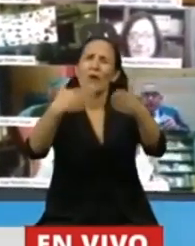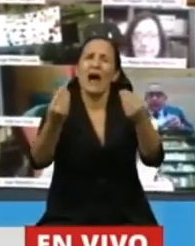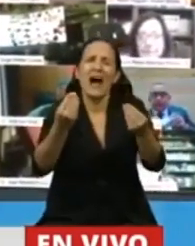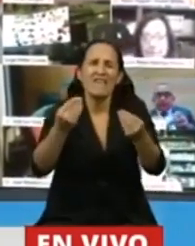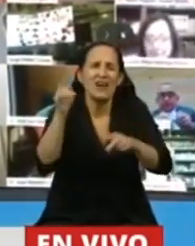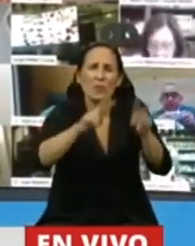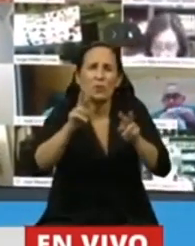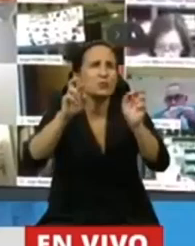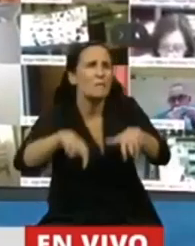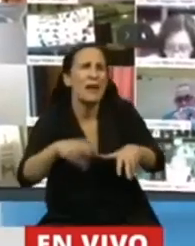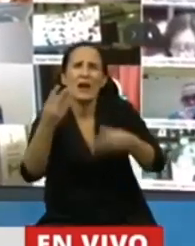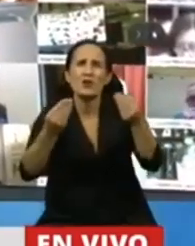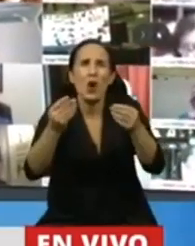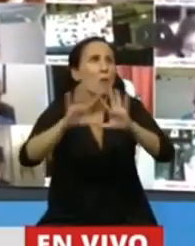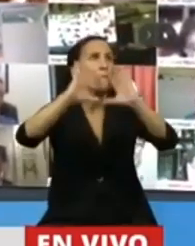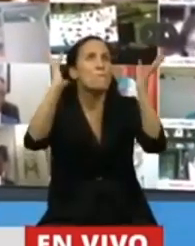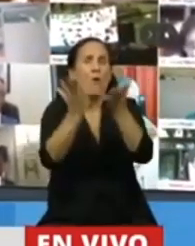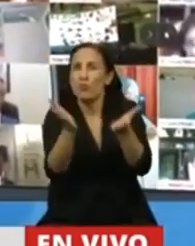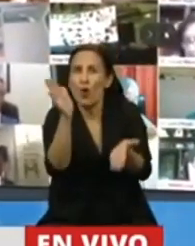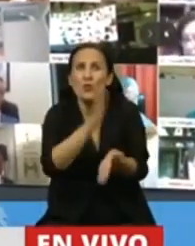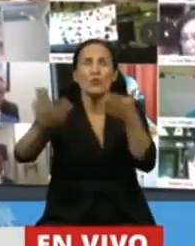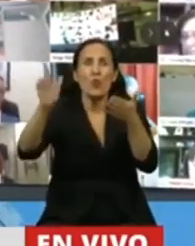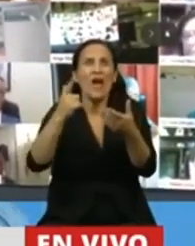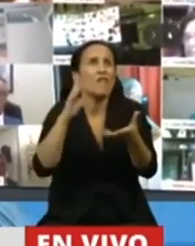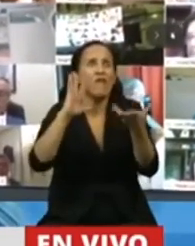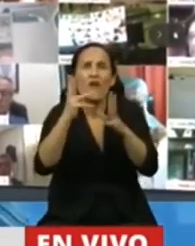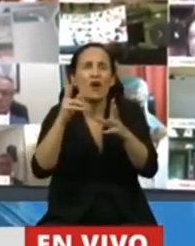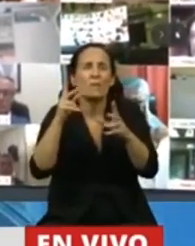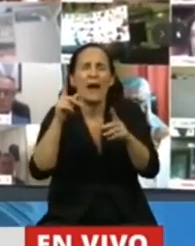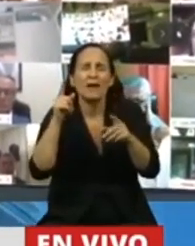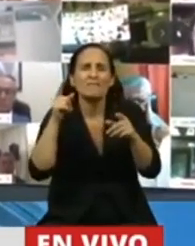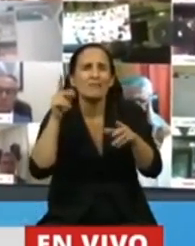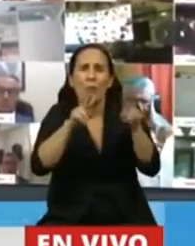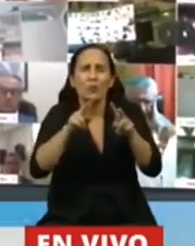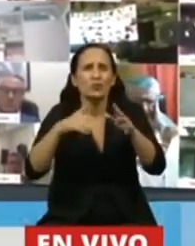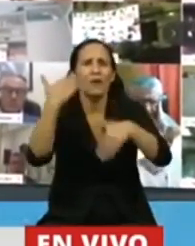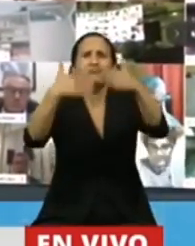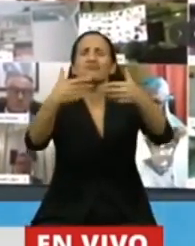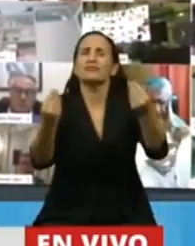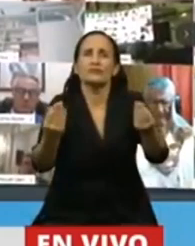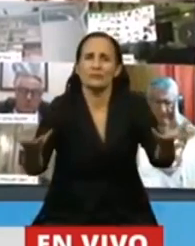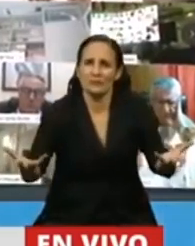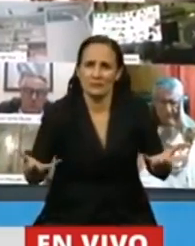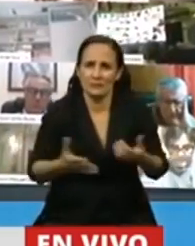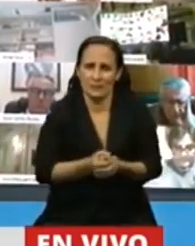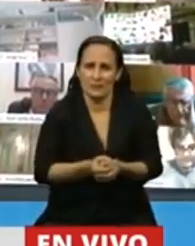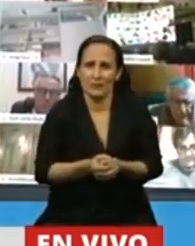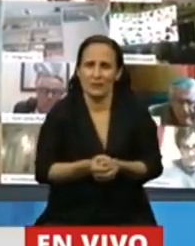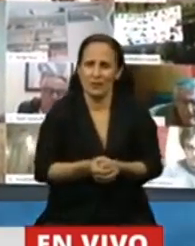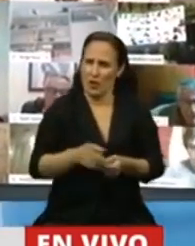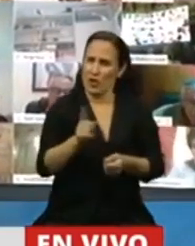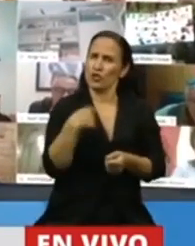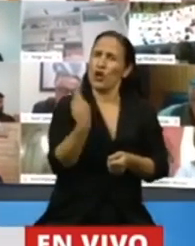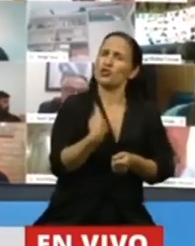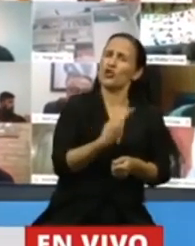dónde en este nuevo mundo tendremos fortaleza de crecimiento para ir hacia él. ¿Por qué nosotros